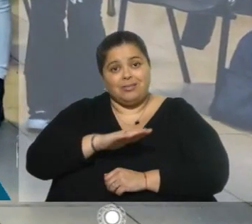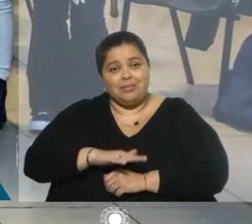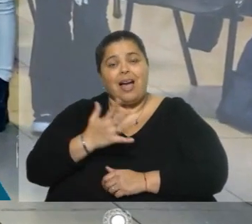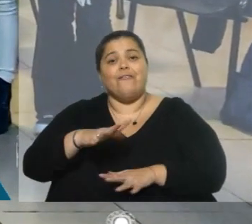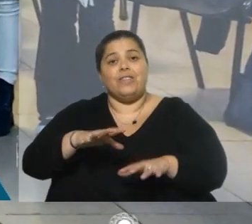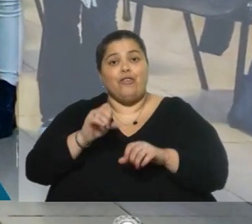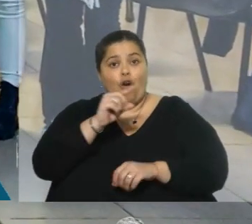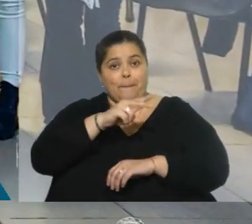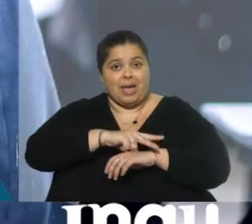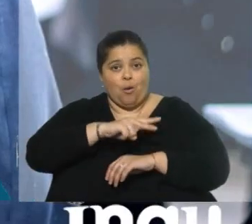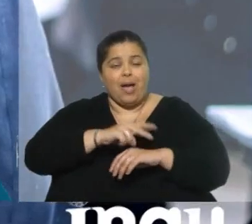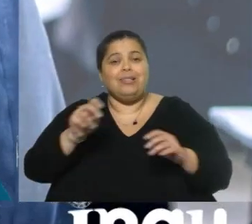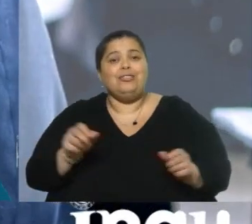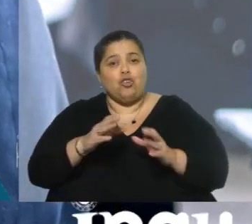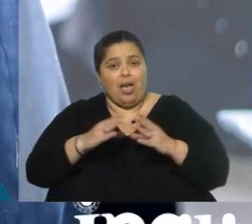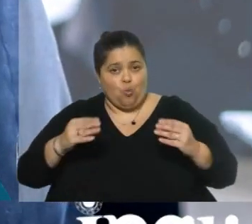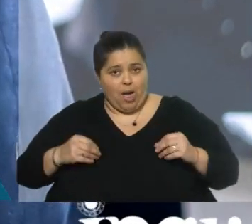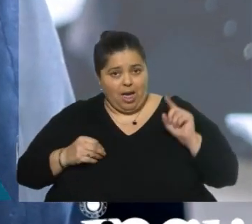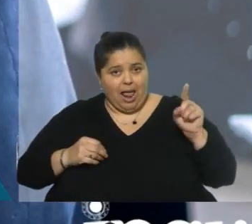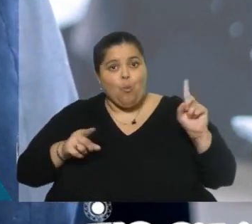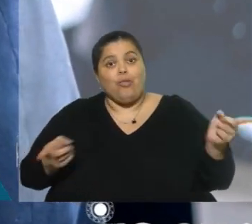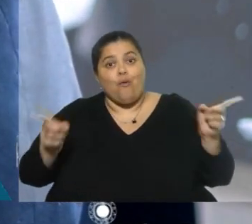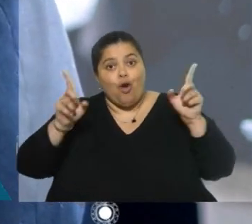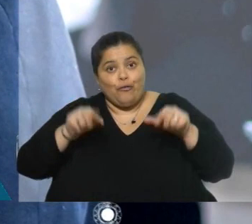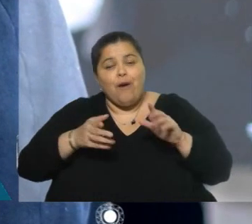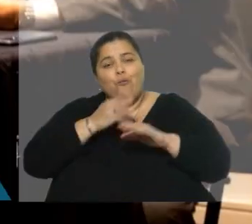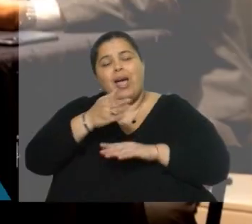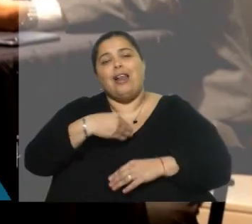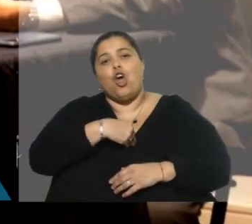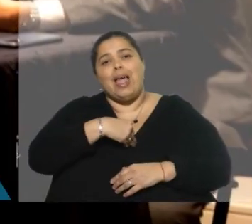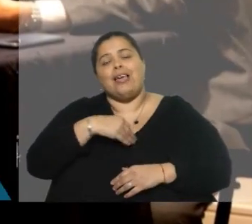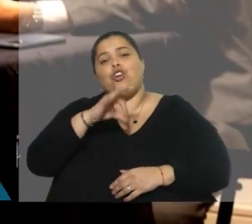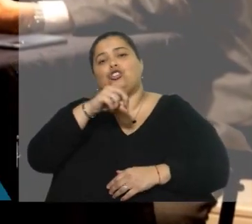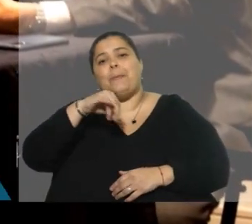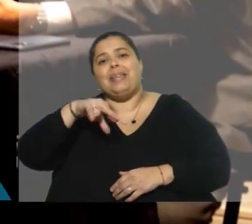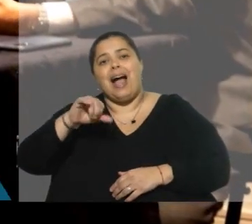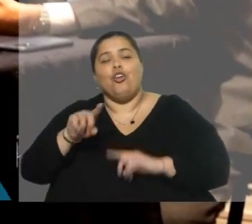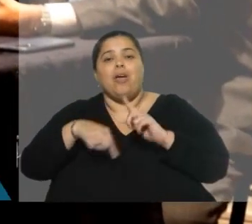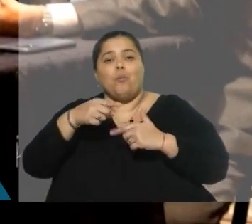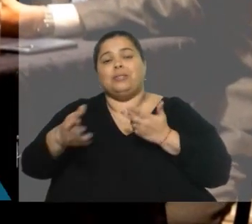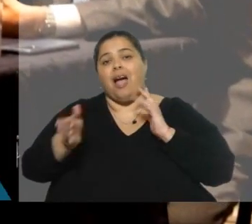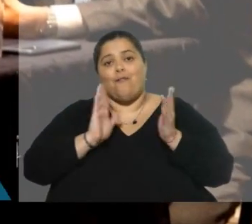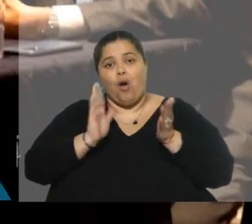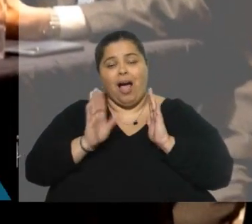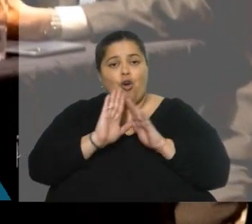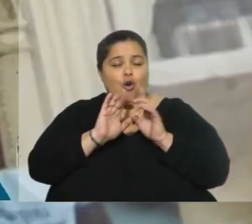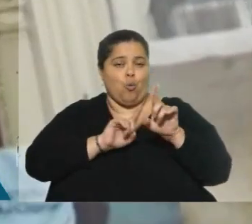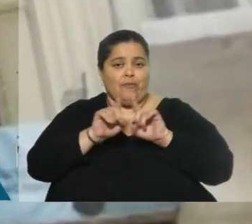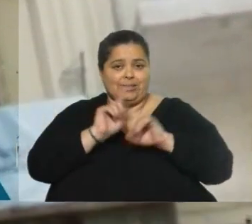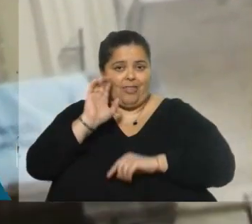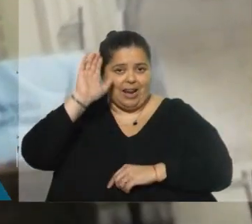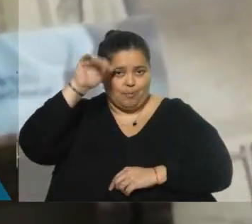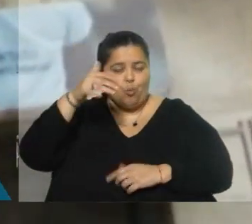en Paraguay, donde cursó primaria. Al regresar estudió en el colegio seminario y luego se recibió de abogado en la Universidad de la República.